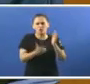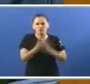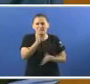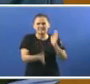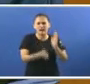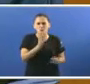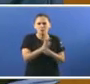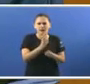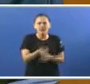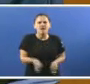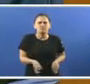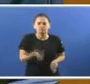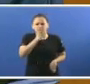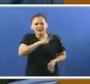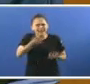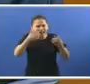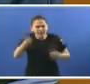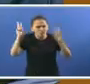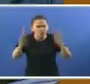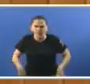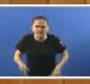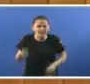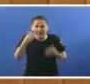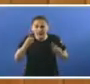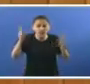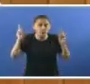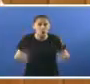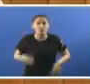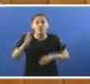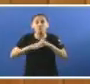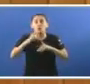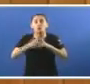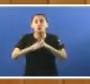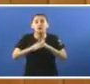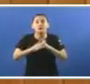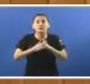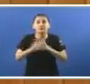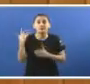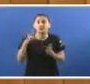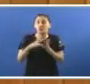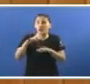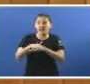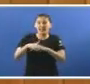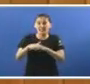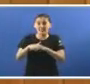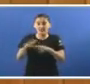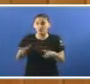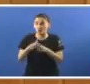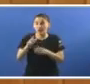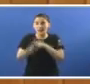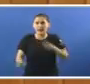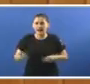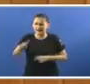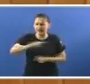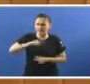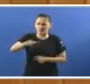É insultante porque non é certo, non é verdade E porque nada máis o pusemos en redes sociais A xente nos estaba escribindo